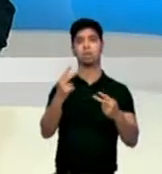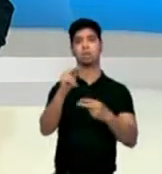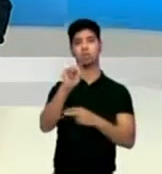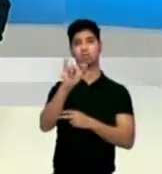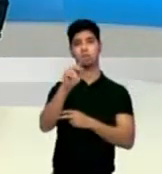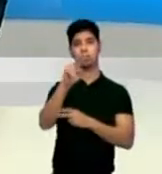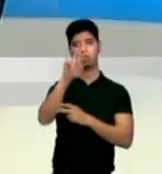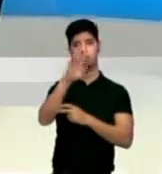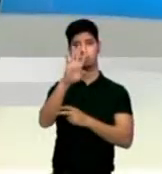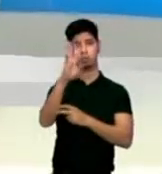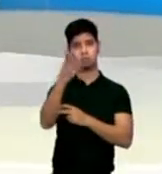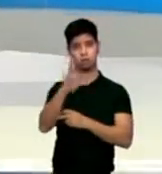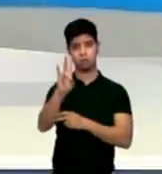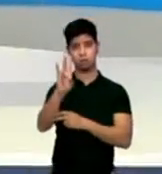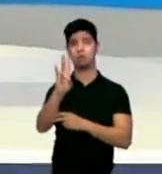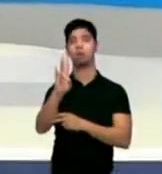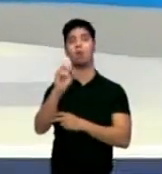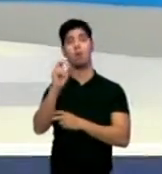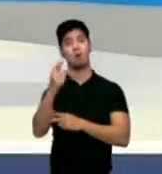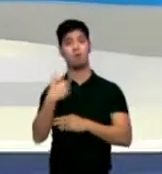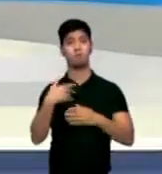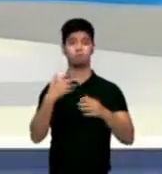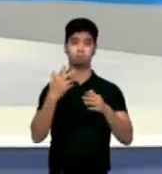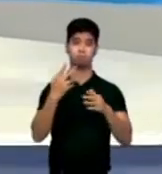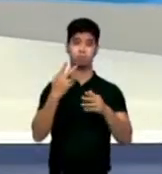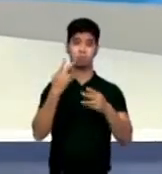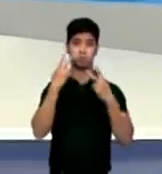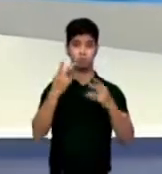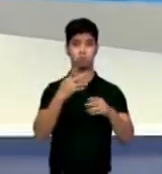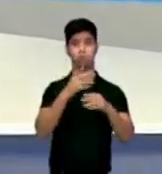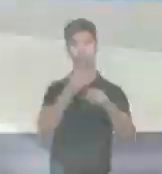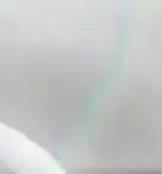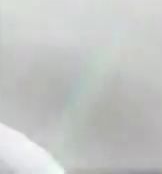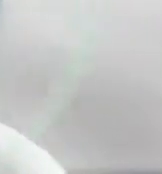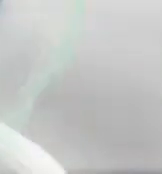.pr y síganos en nuestras redes sociales en Facebook y Twitter. Buenas noches.